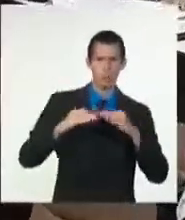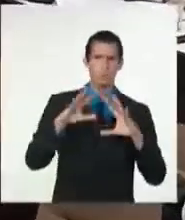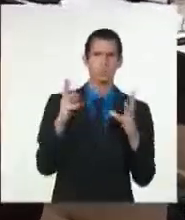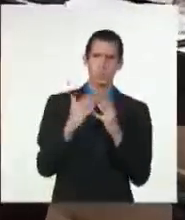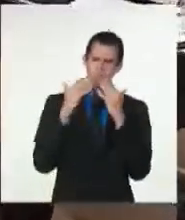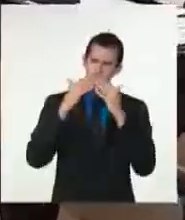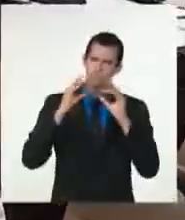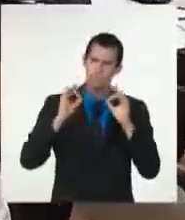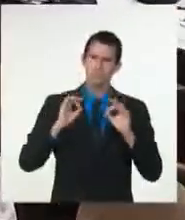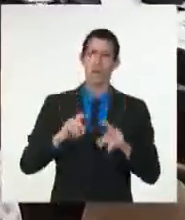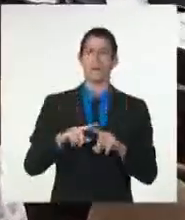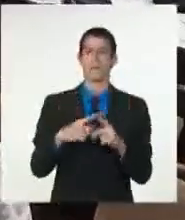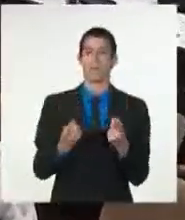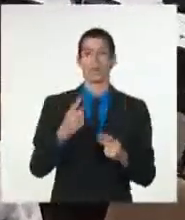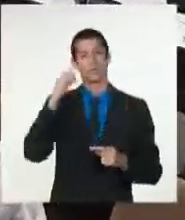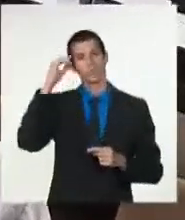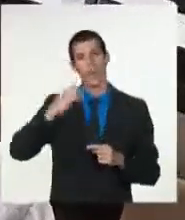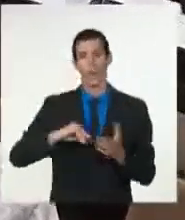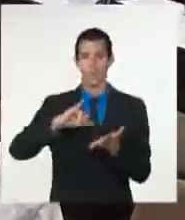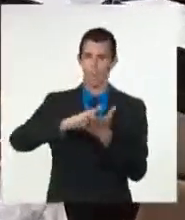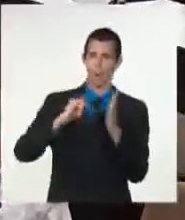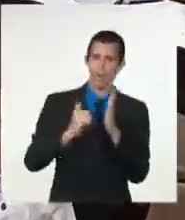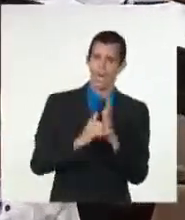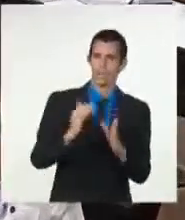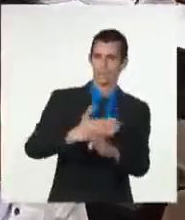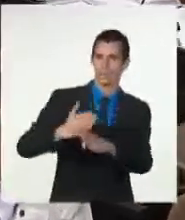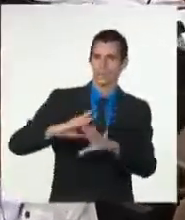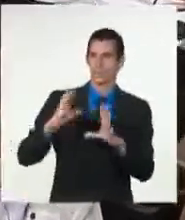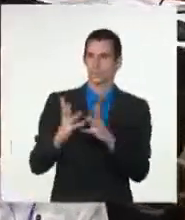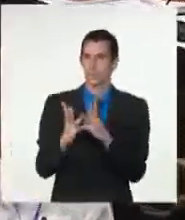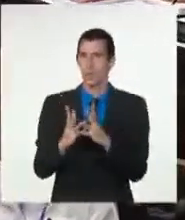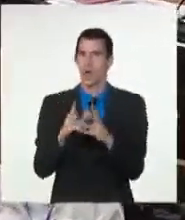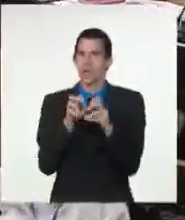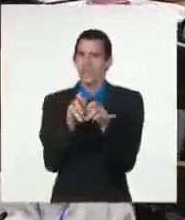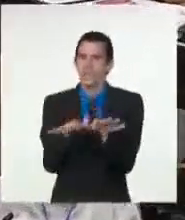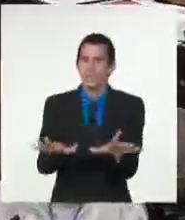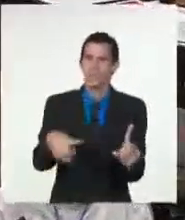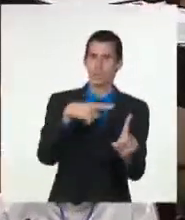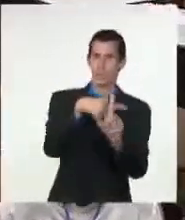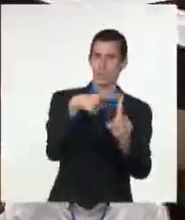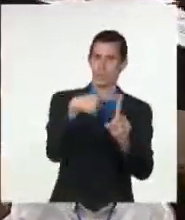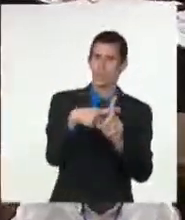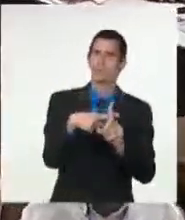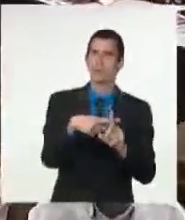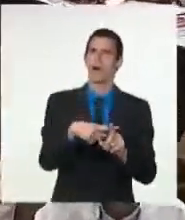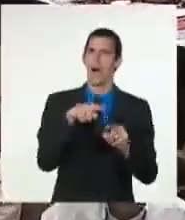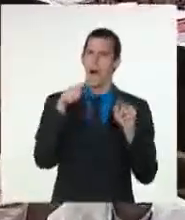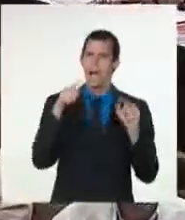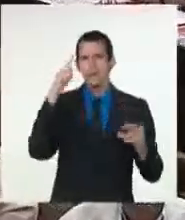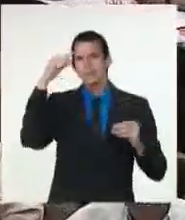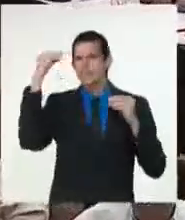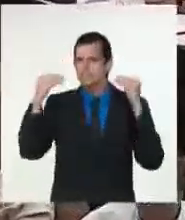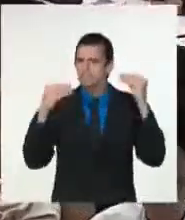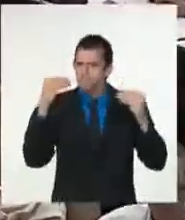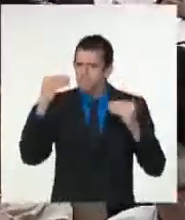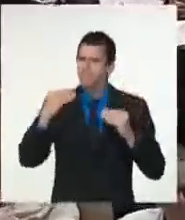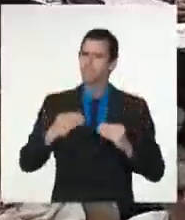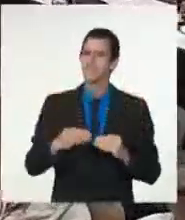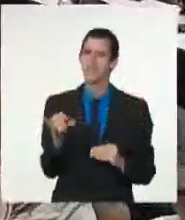políticas y programas seleccionados para el análisis ha favorecido reflexiones más profundas,